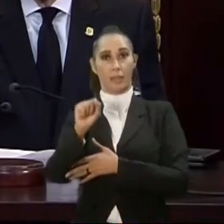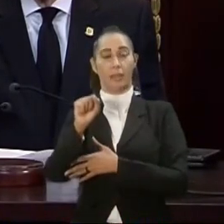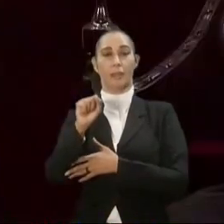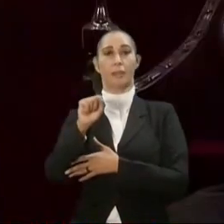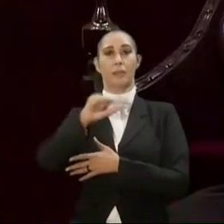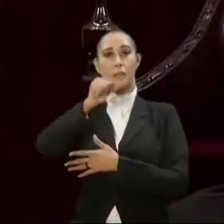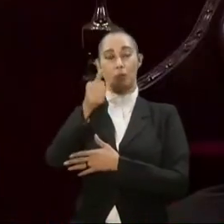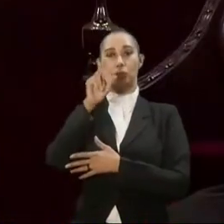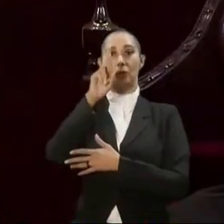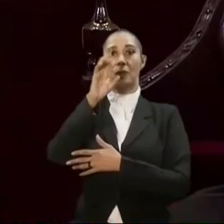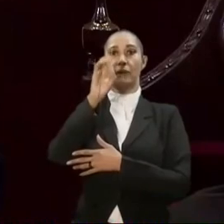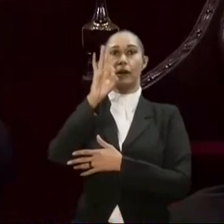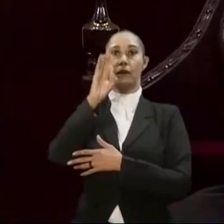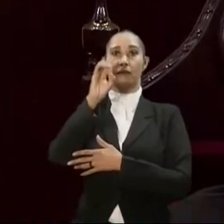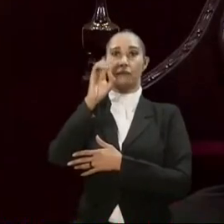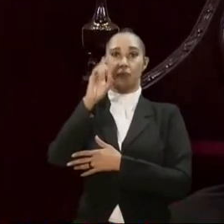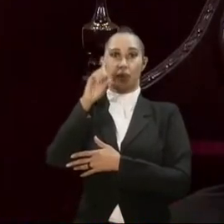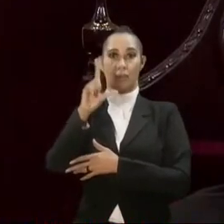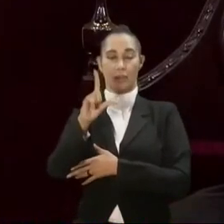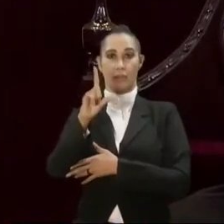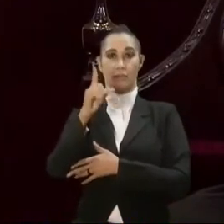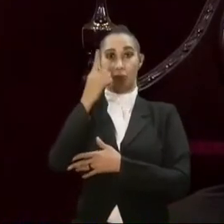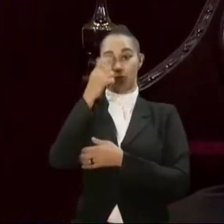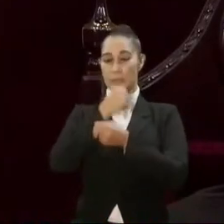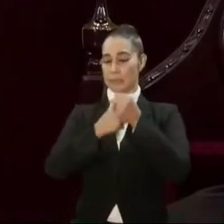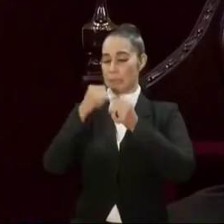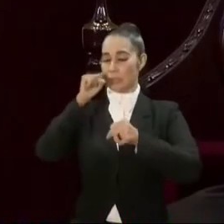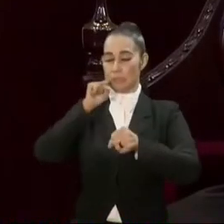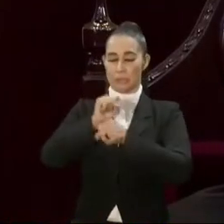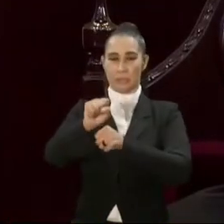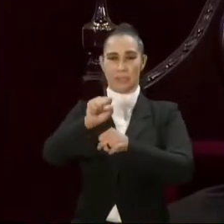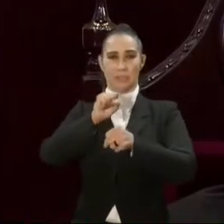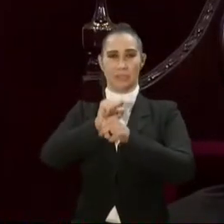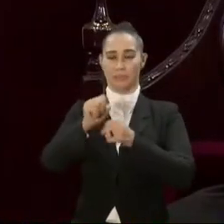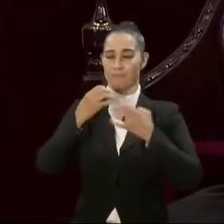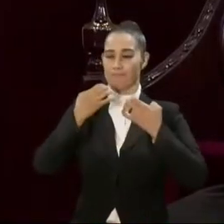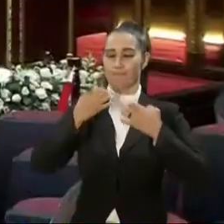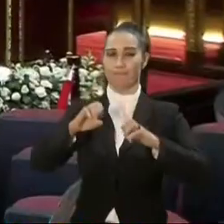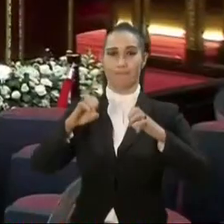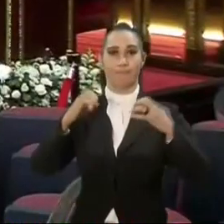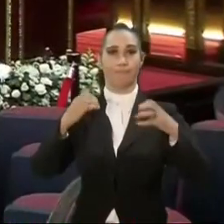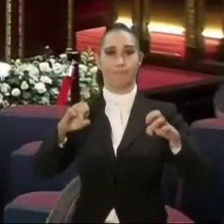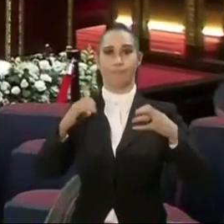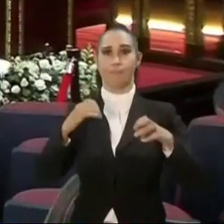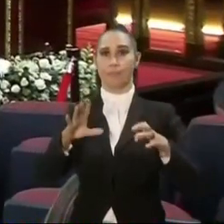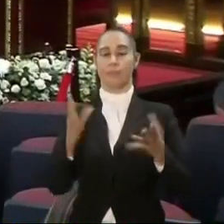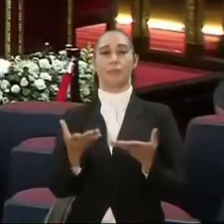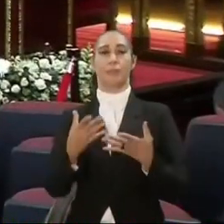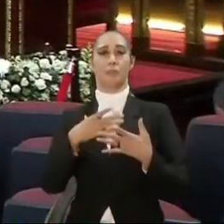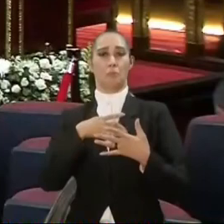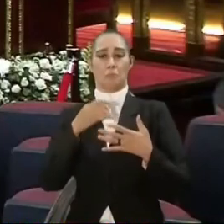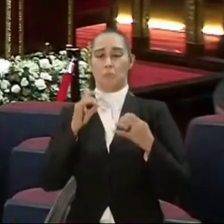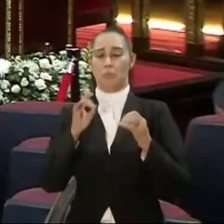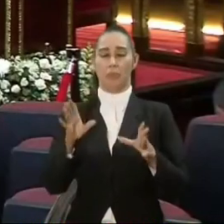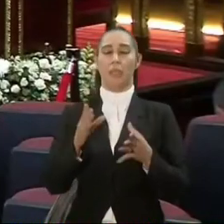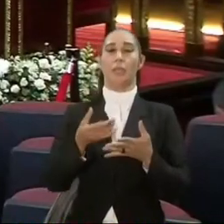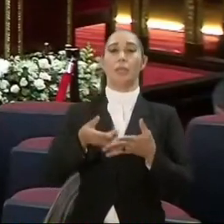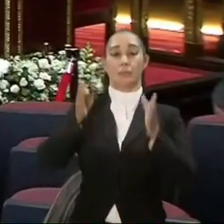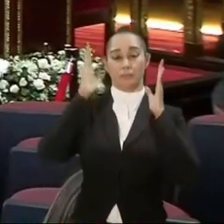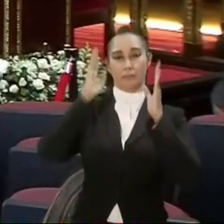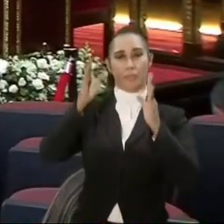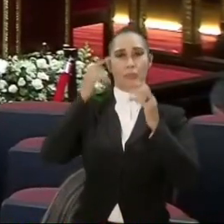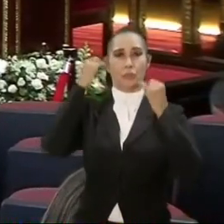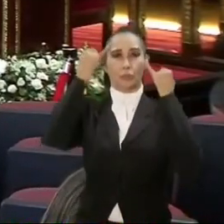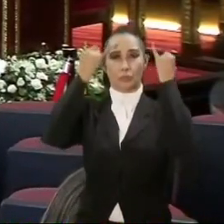Rafael Osvaldo Santana, que durante este año han trabajado duro, de manera desinteresada y poniendo su